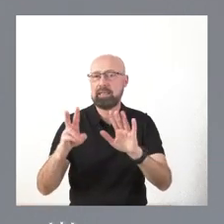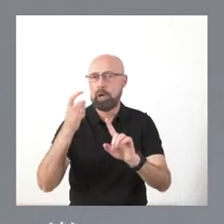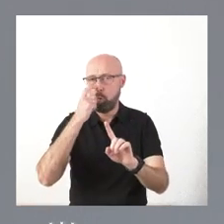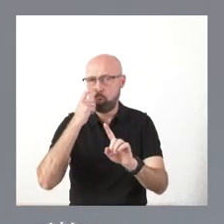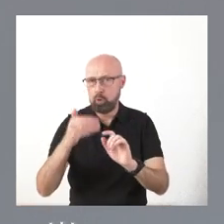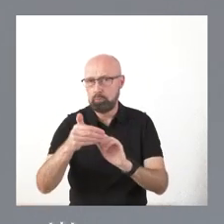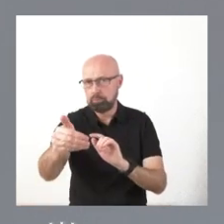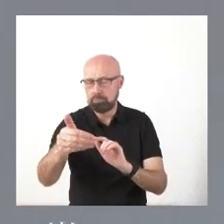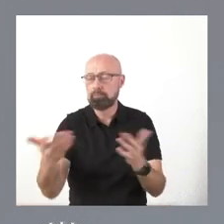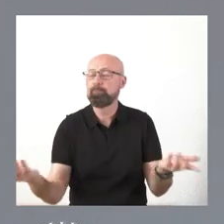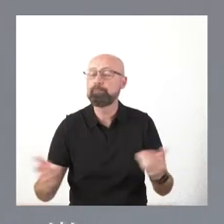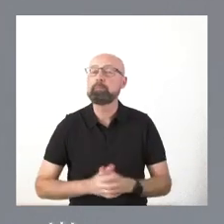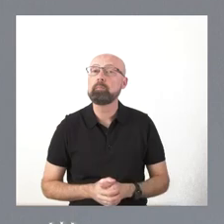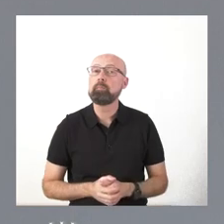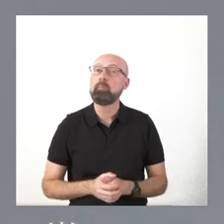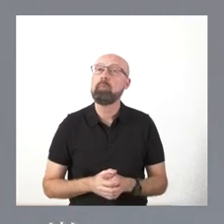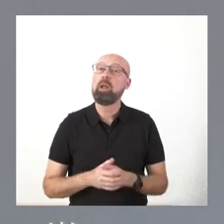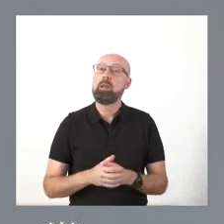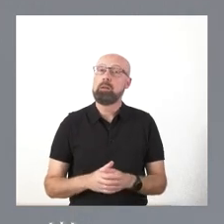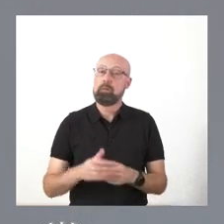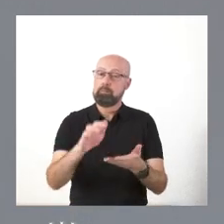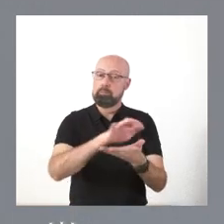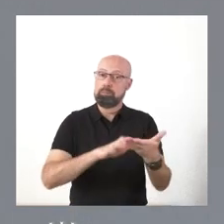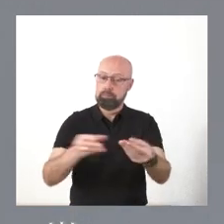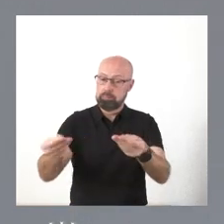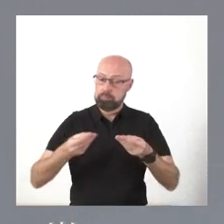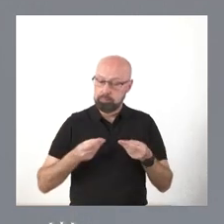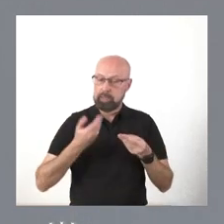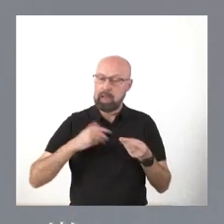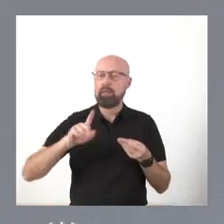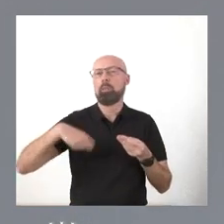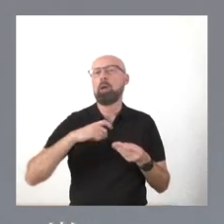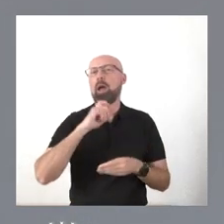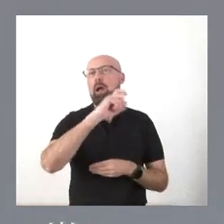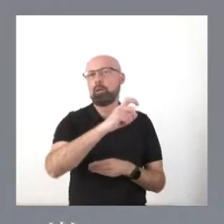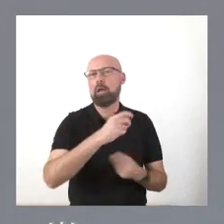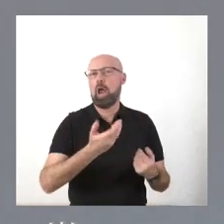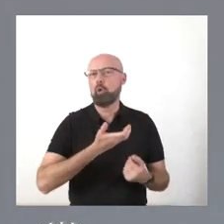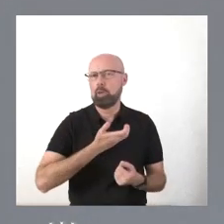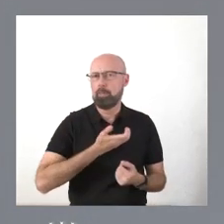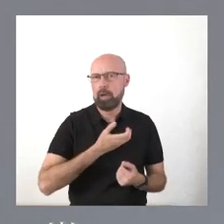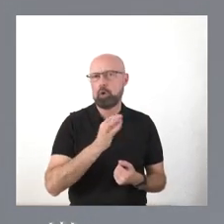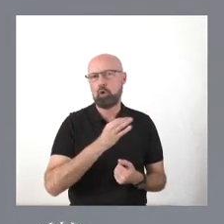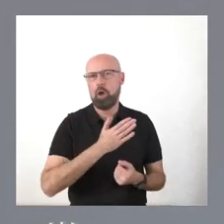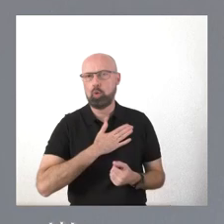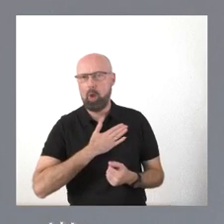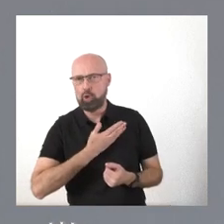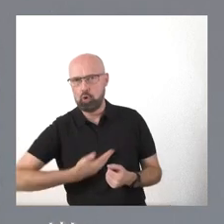A partir de aquí, se comunicará al ayuntamiento y propietario y hay un mes para